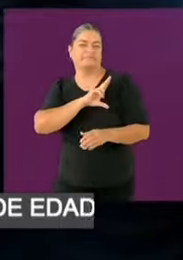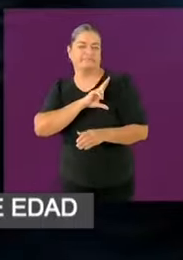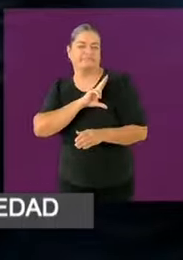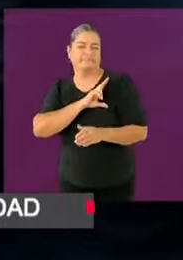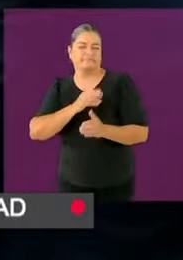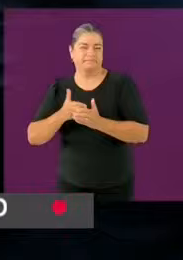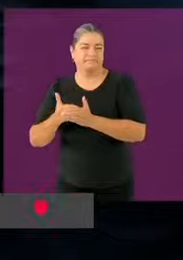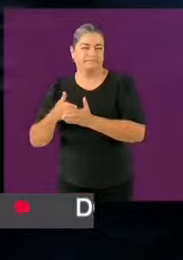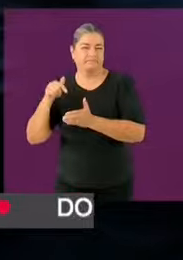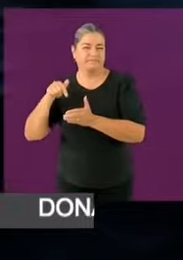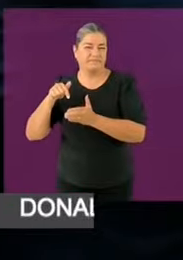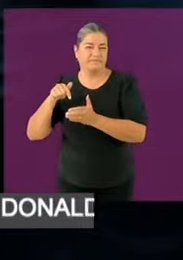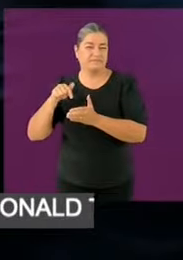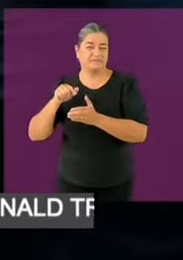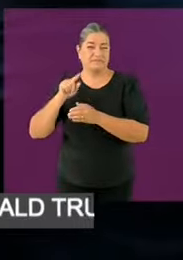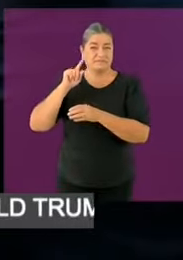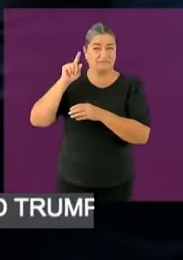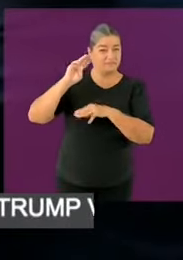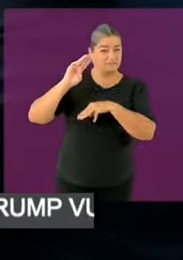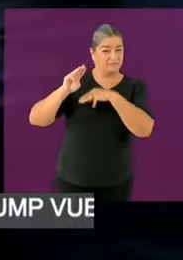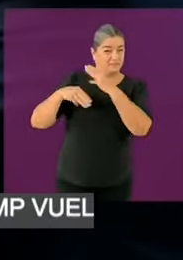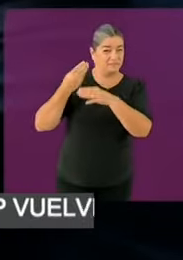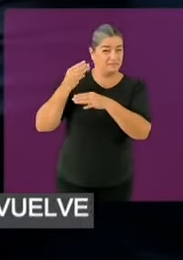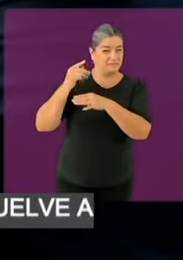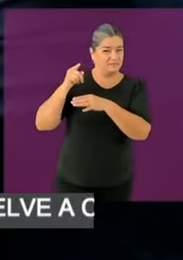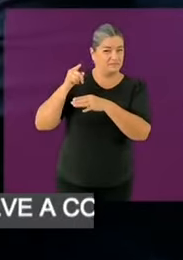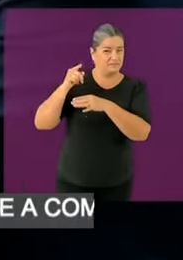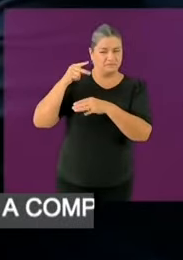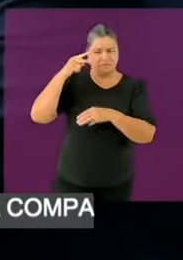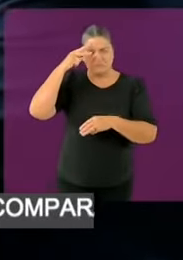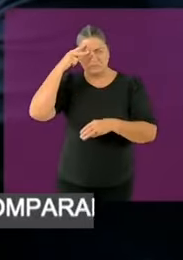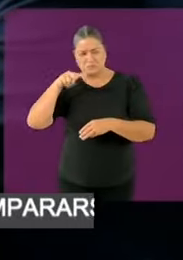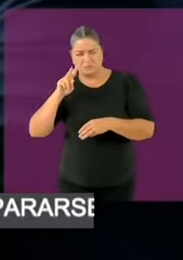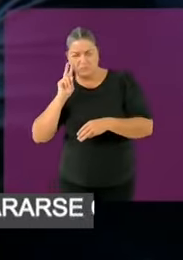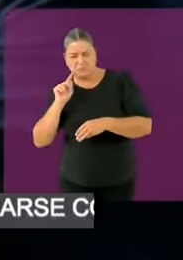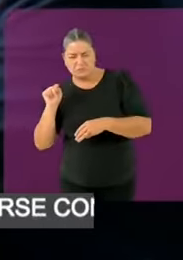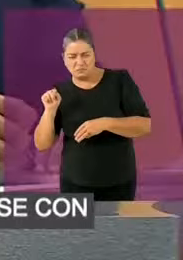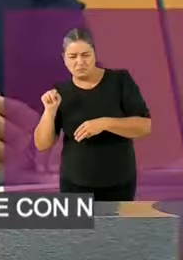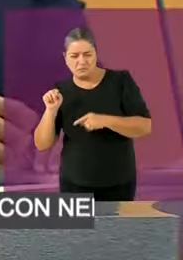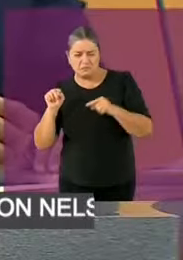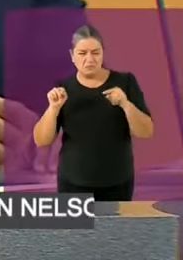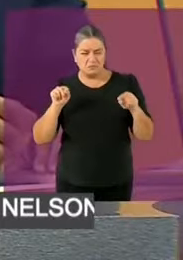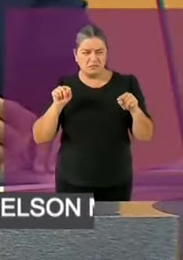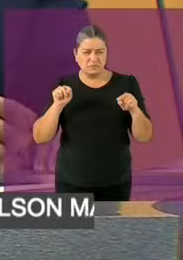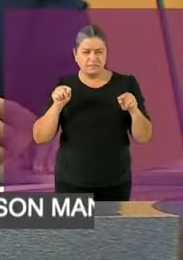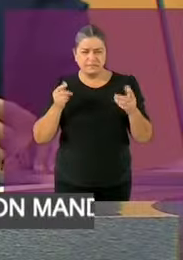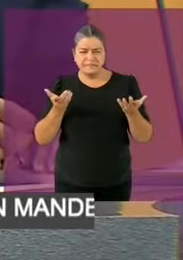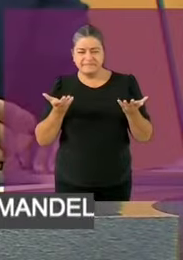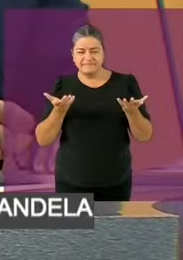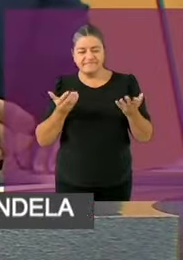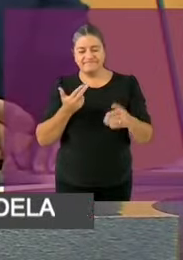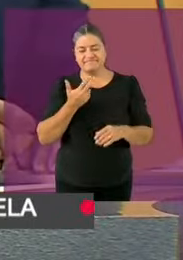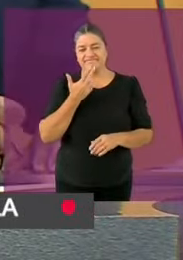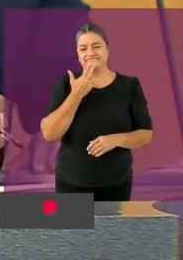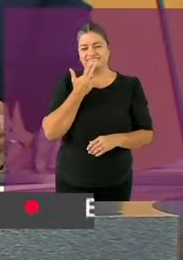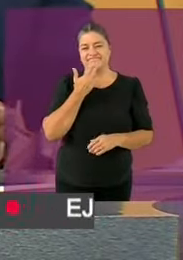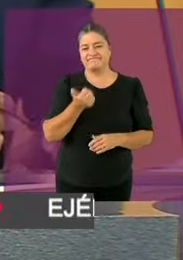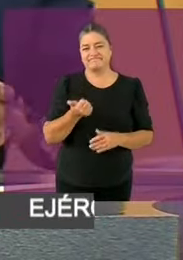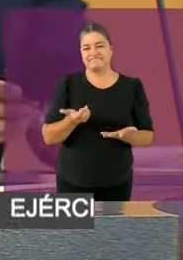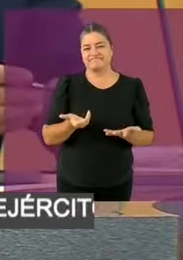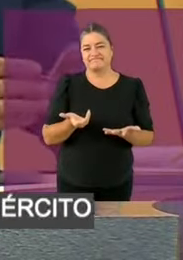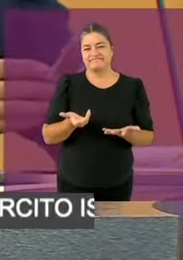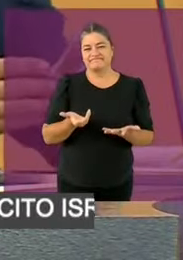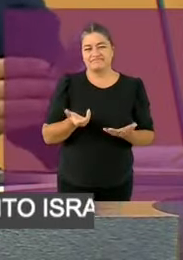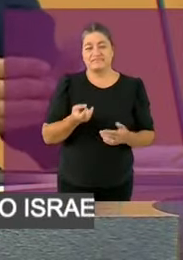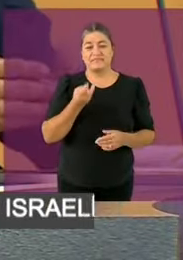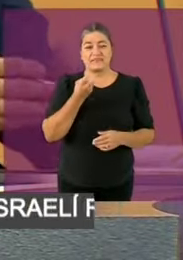no ha funcionado, sino que se ha convertido en centro de la corrupción, que fue parte de lo que pasó con el Seguro Popular. Así